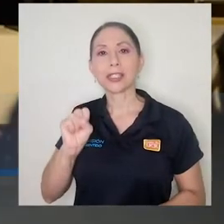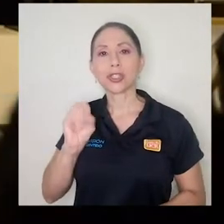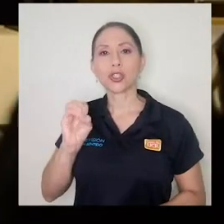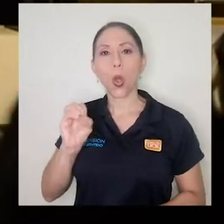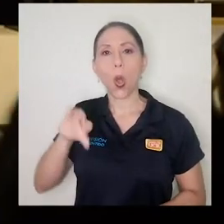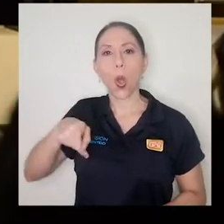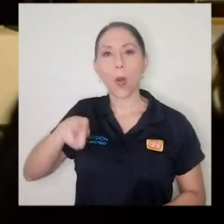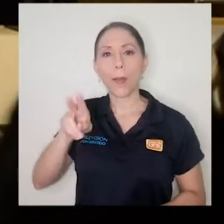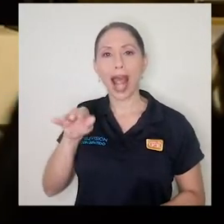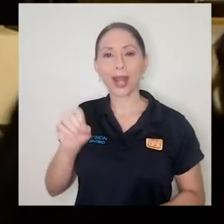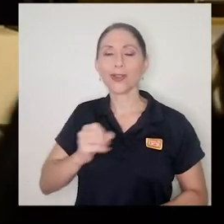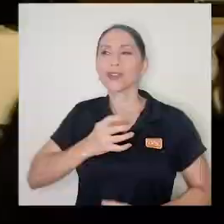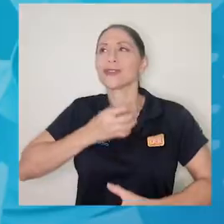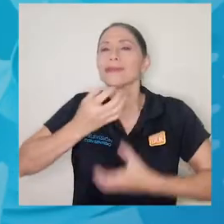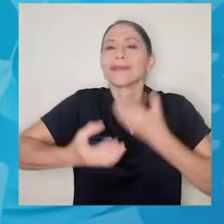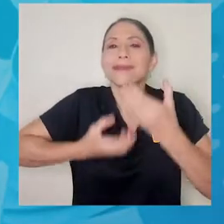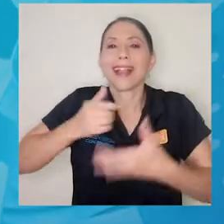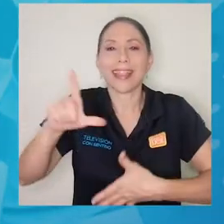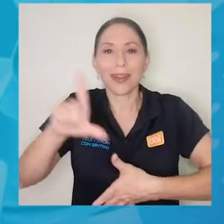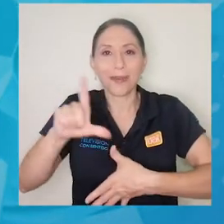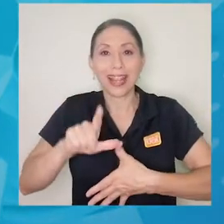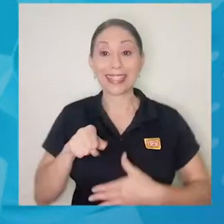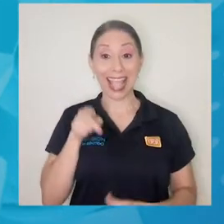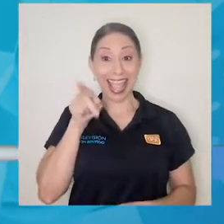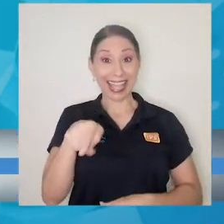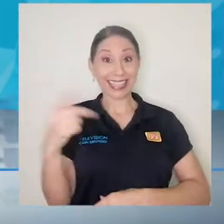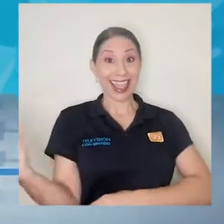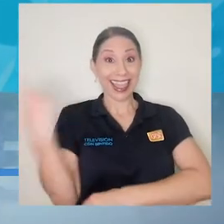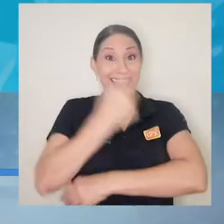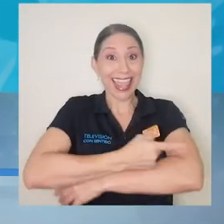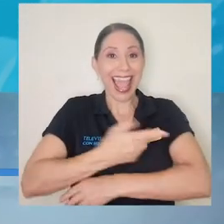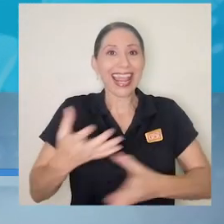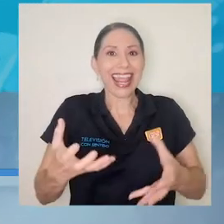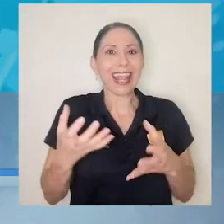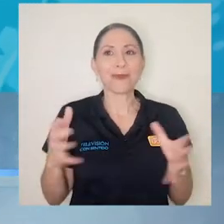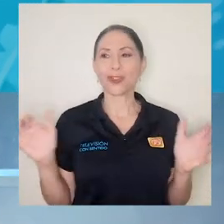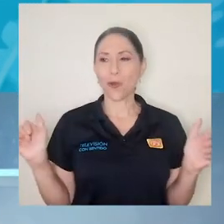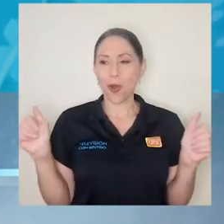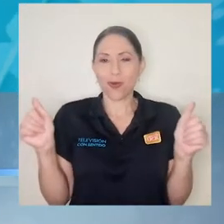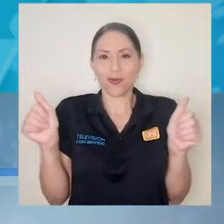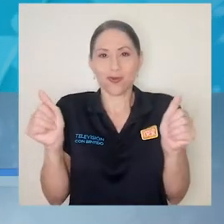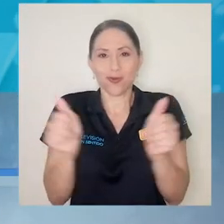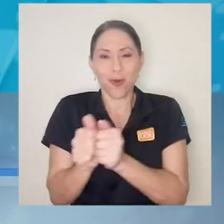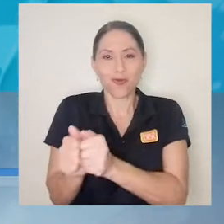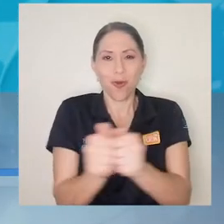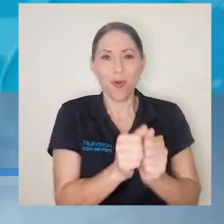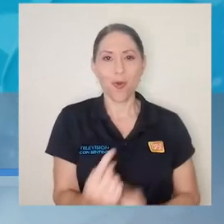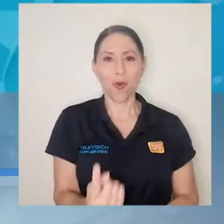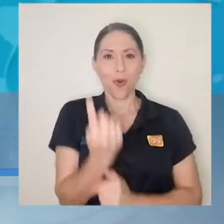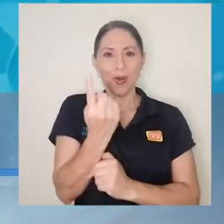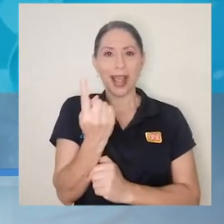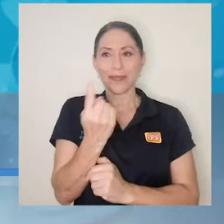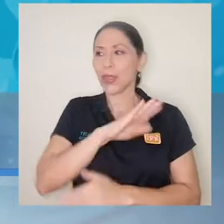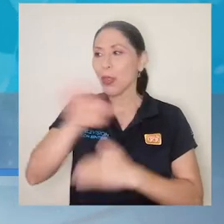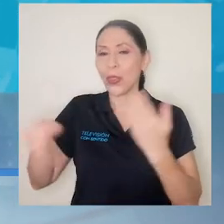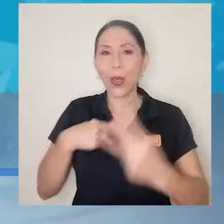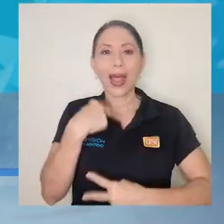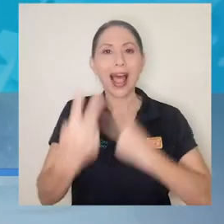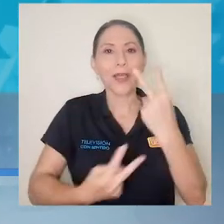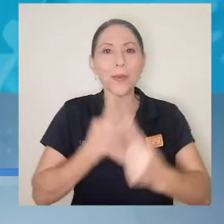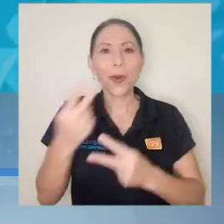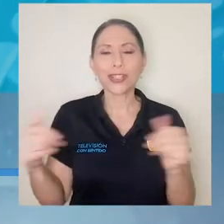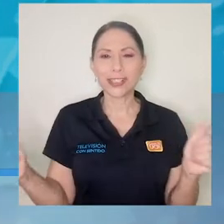Ese día queremos ser una, así que todas nuestras voces sean una y queremos